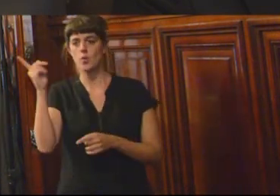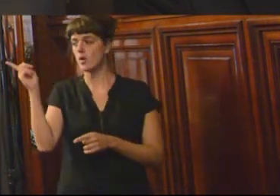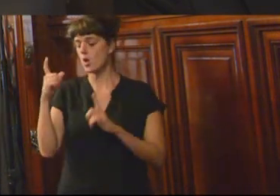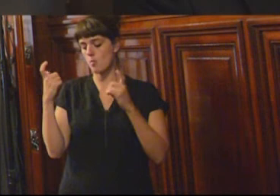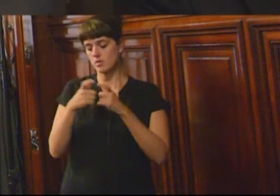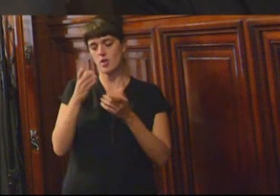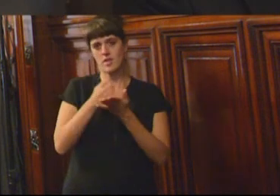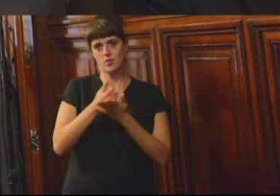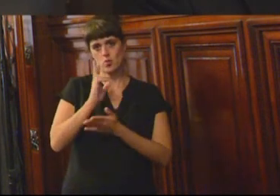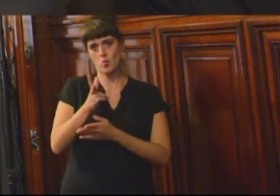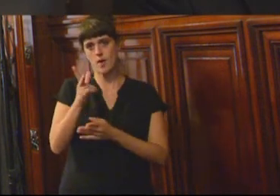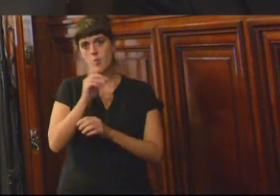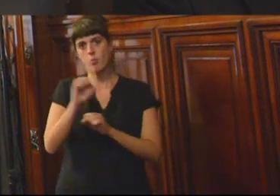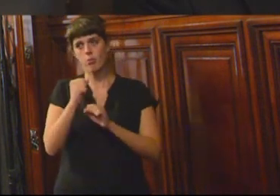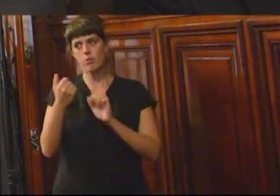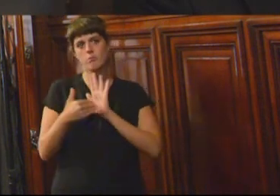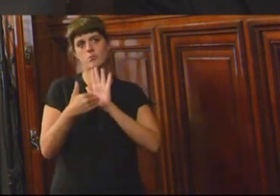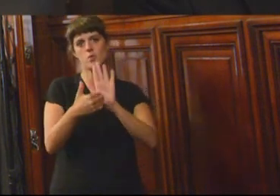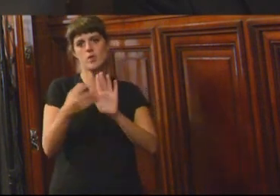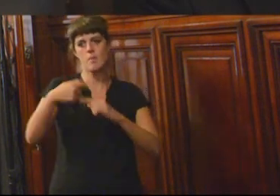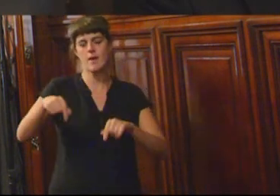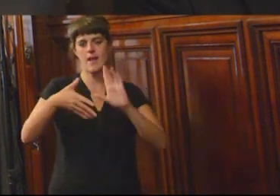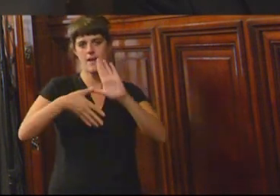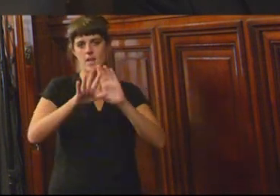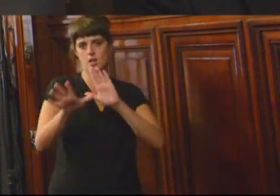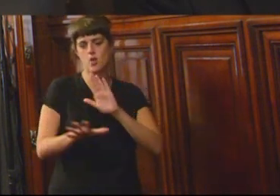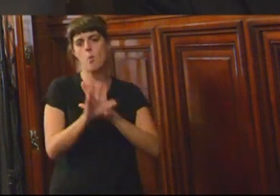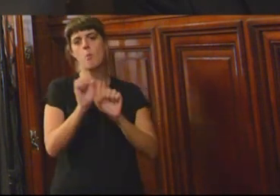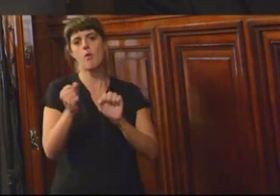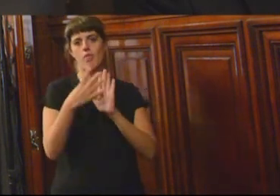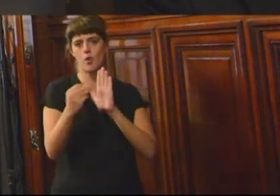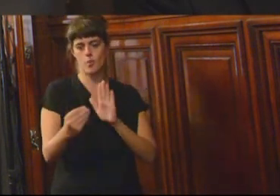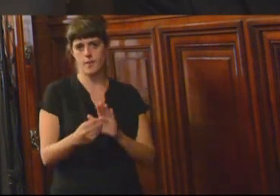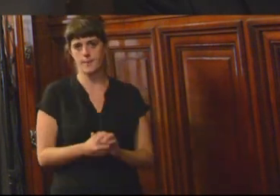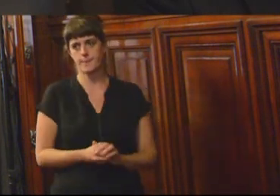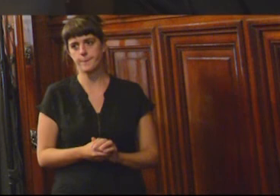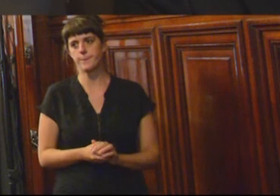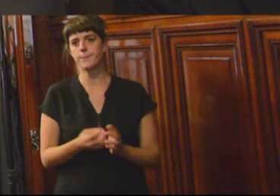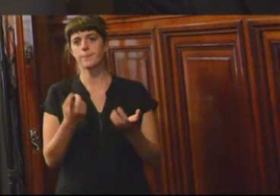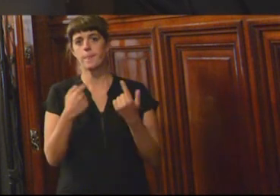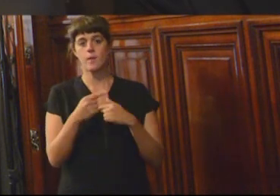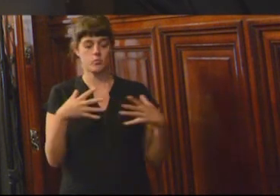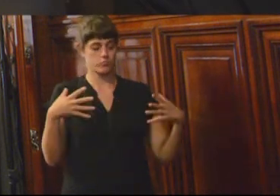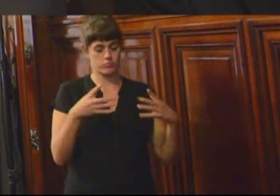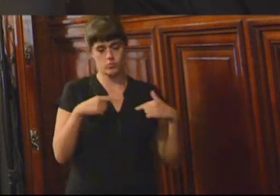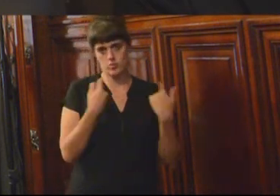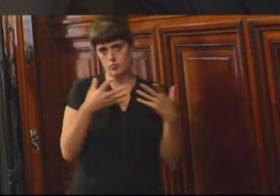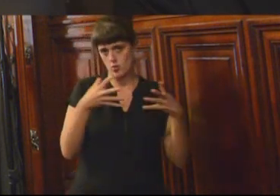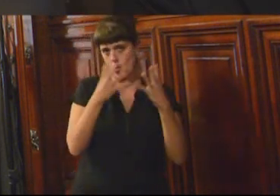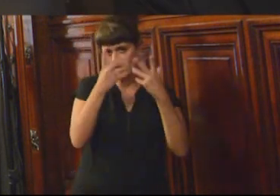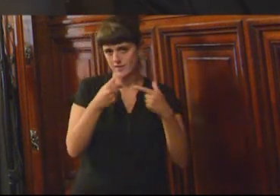digno de que se realice. En ese sentido, creemos que, o por lo menos las organizaciones peticionarias, estimamos enviar